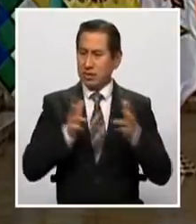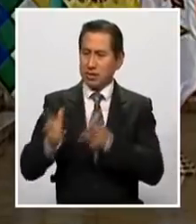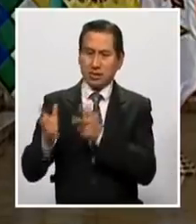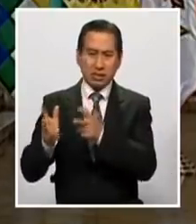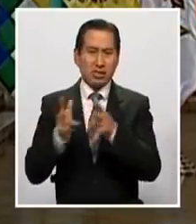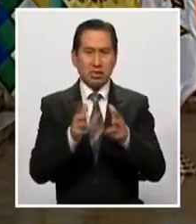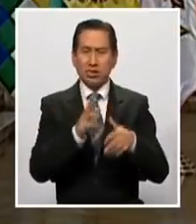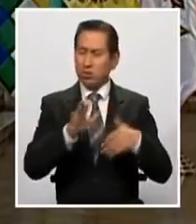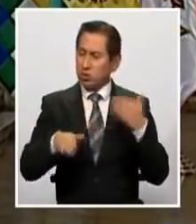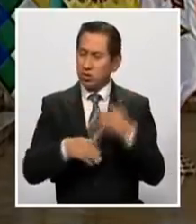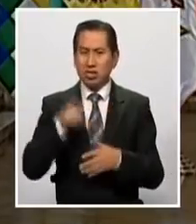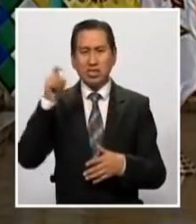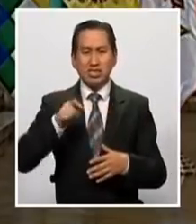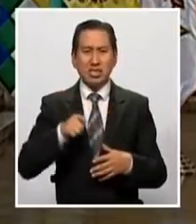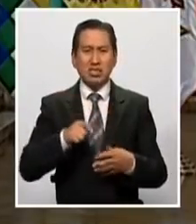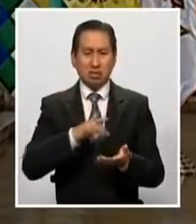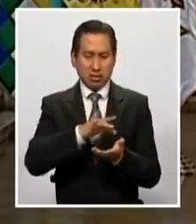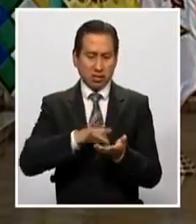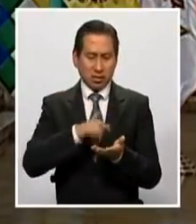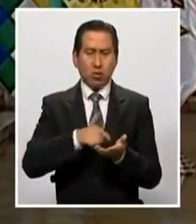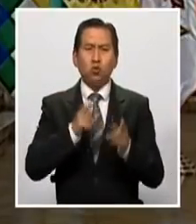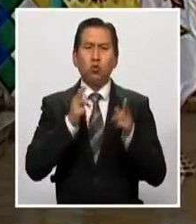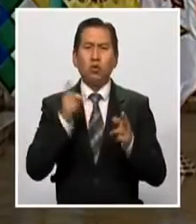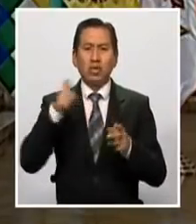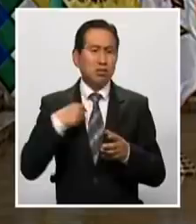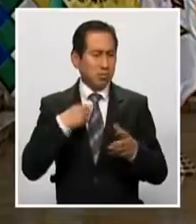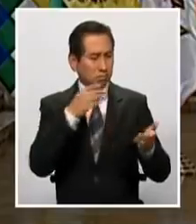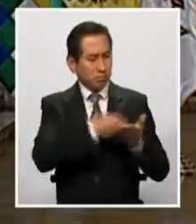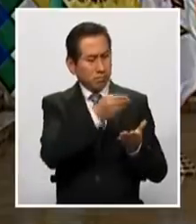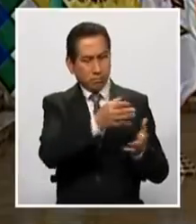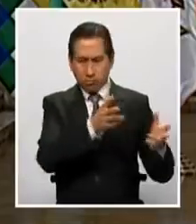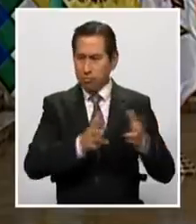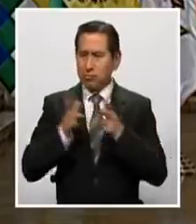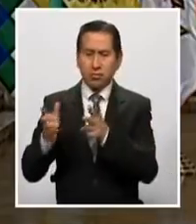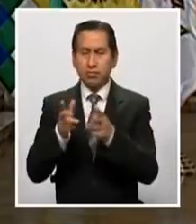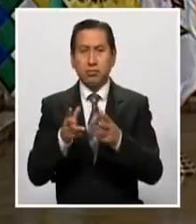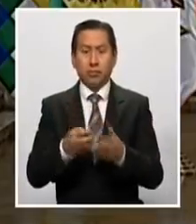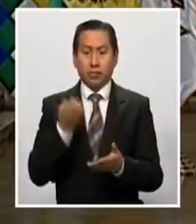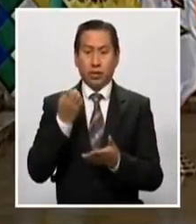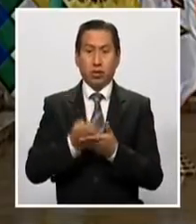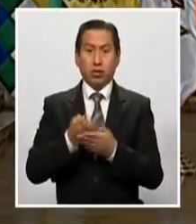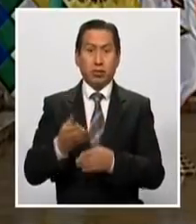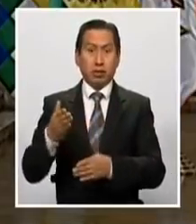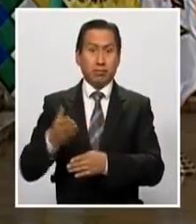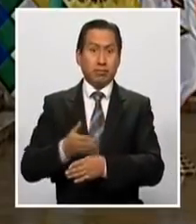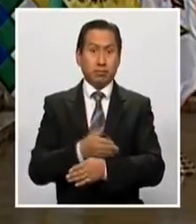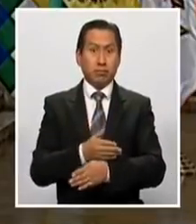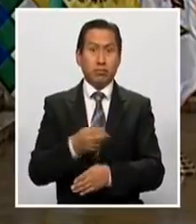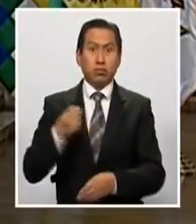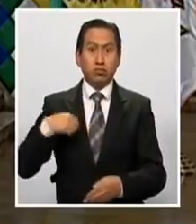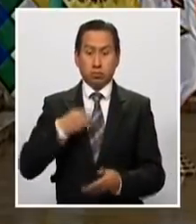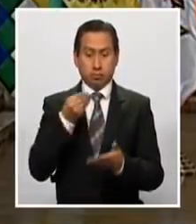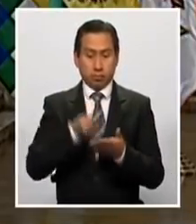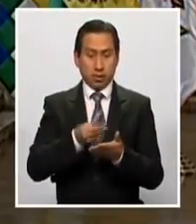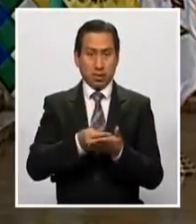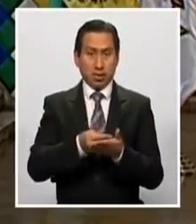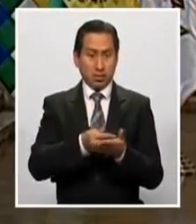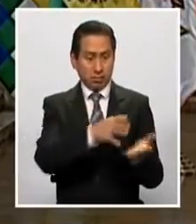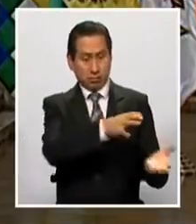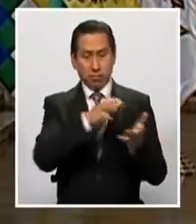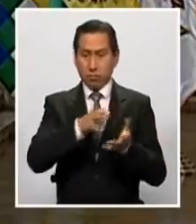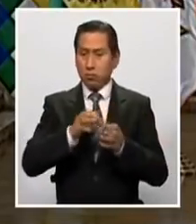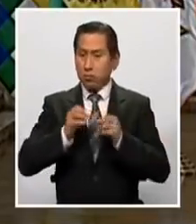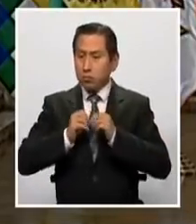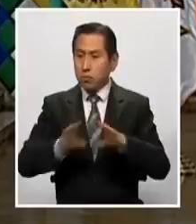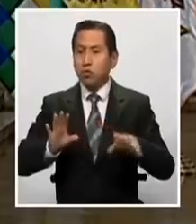medicinas que se necesitan con urgencia. Para recuperar la economía, pondremos el dinero en manos de las